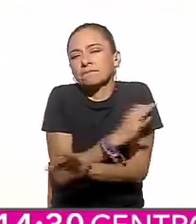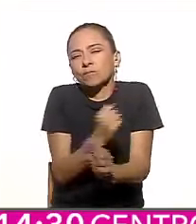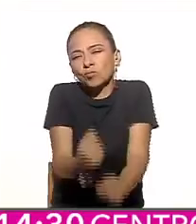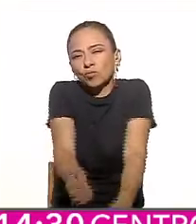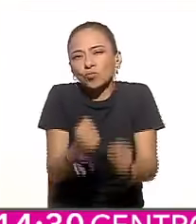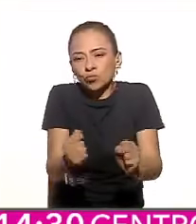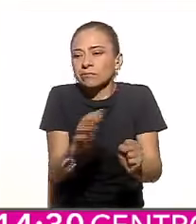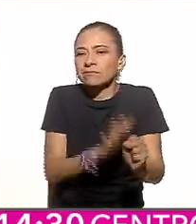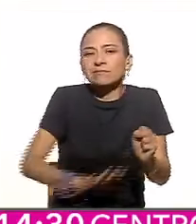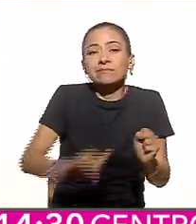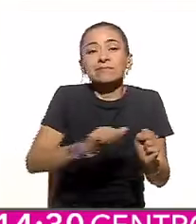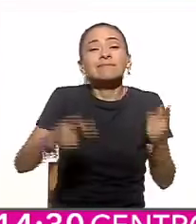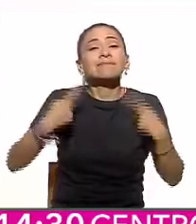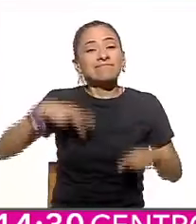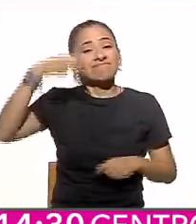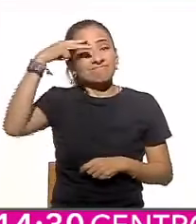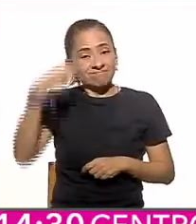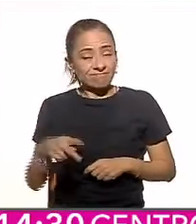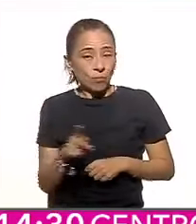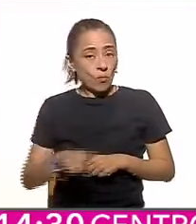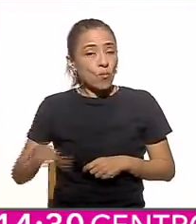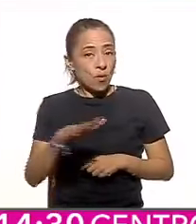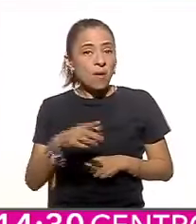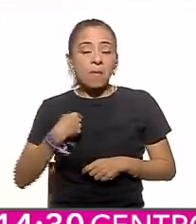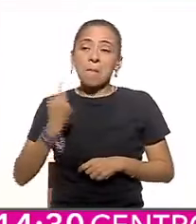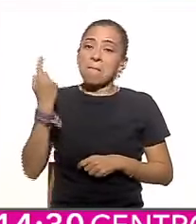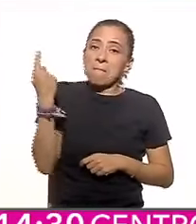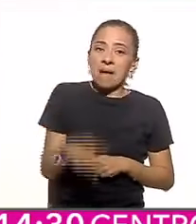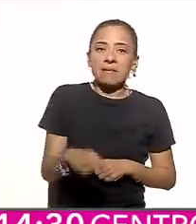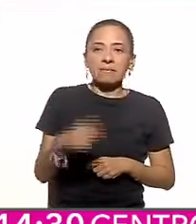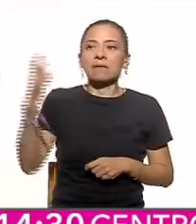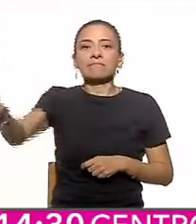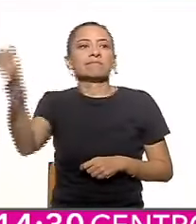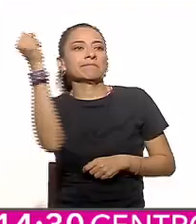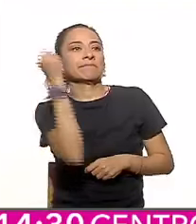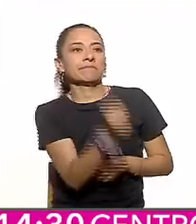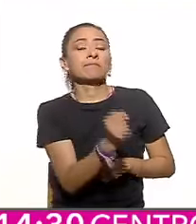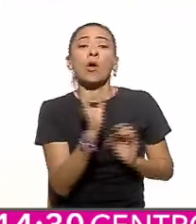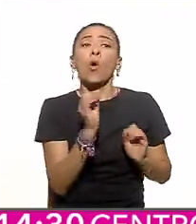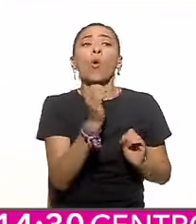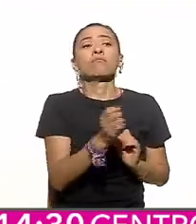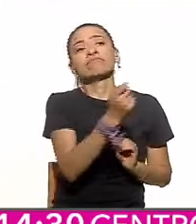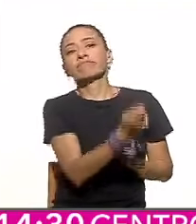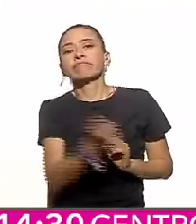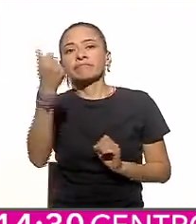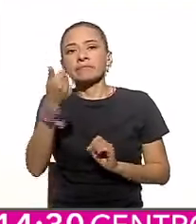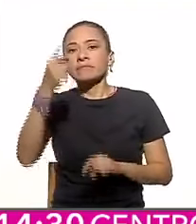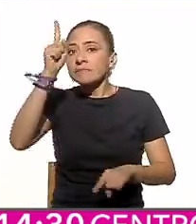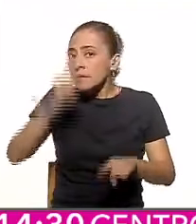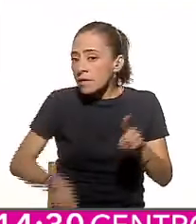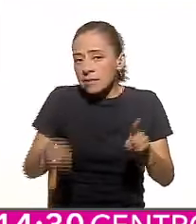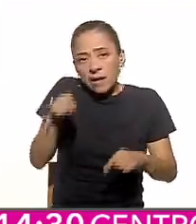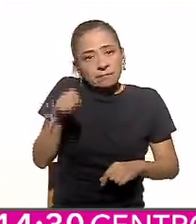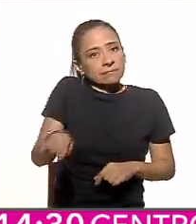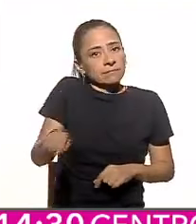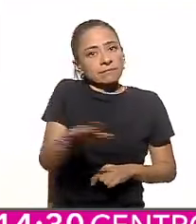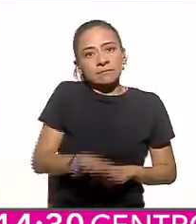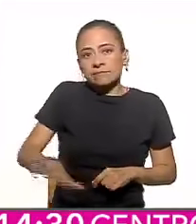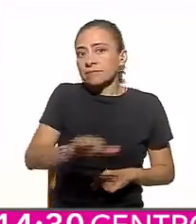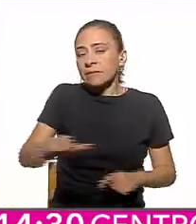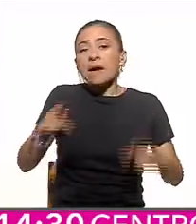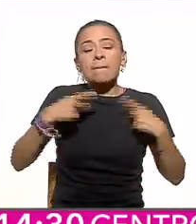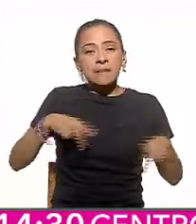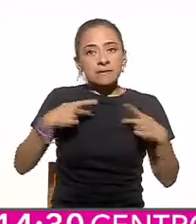el pueblo pone y el pueblo quita, sus gobernantes han de tener siempre conciencia del